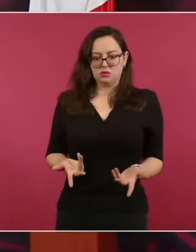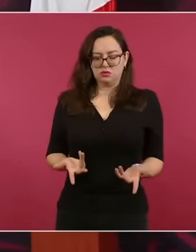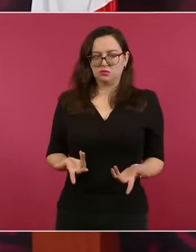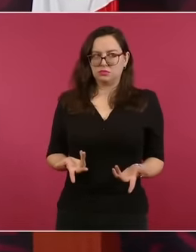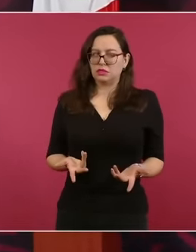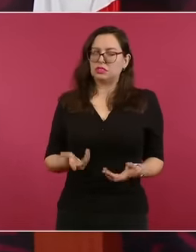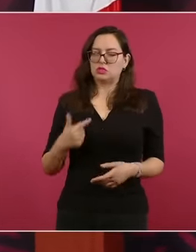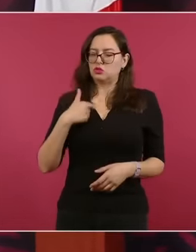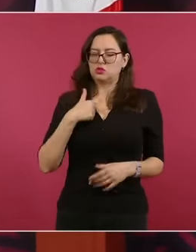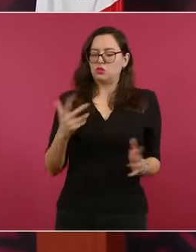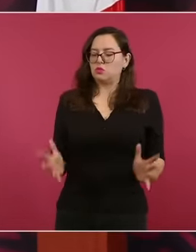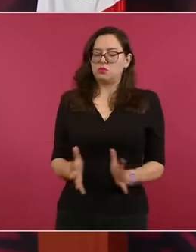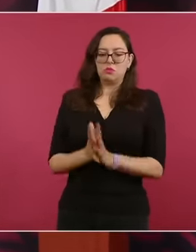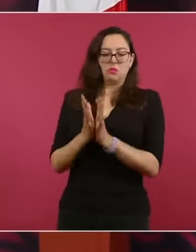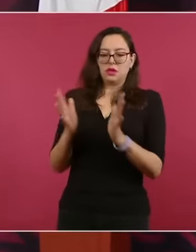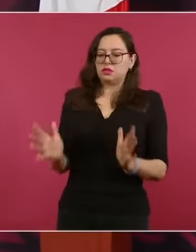se hizo.